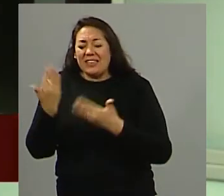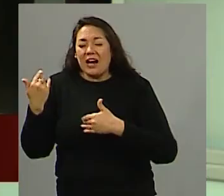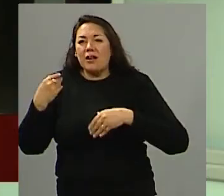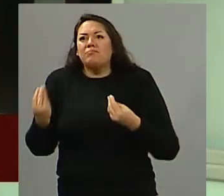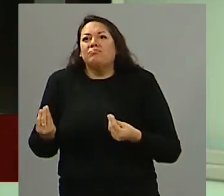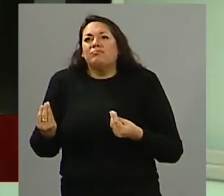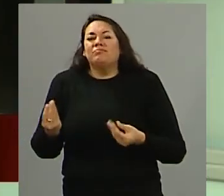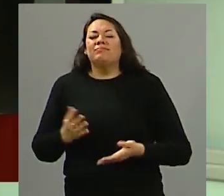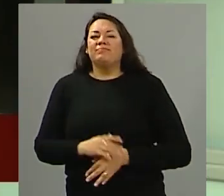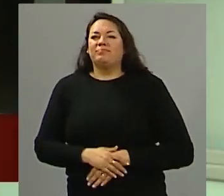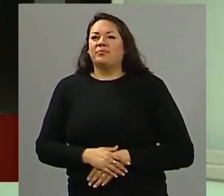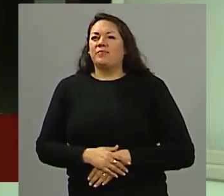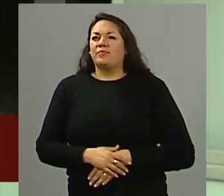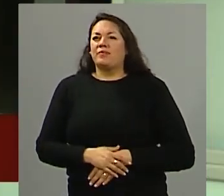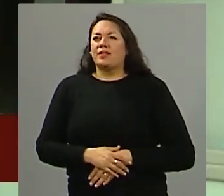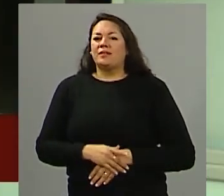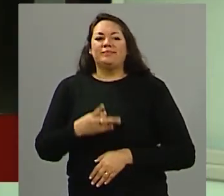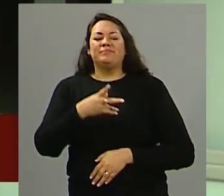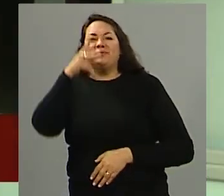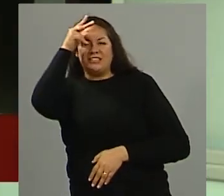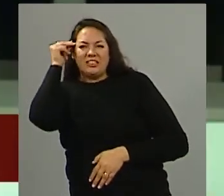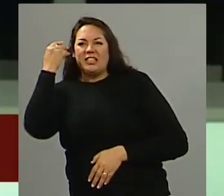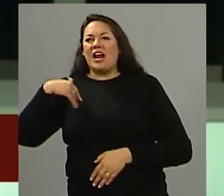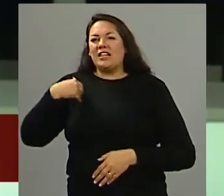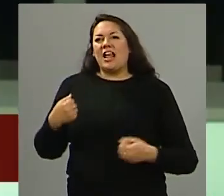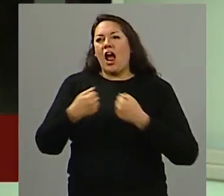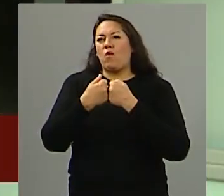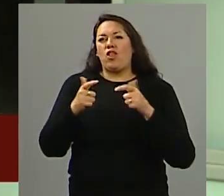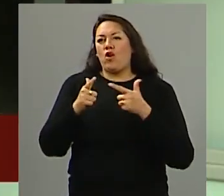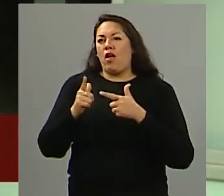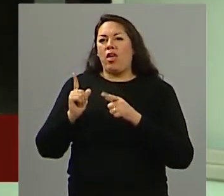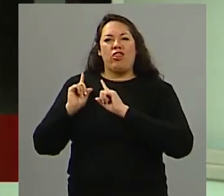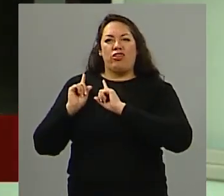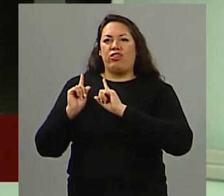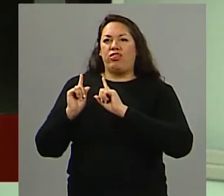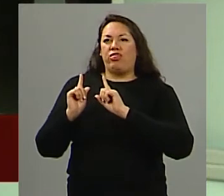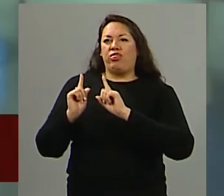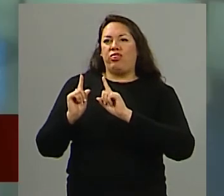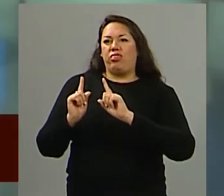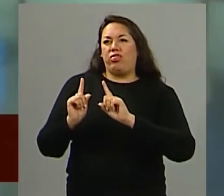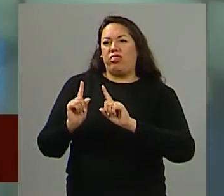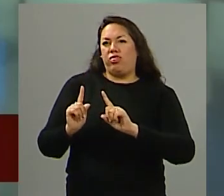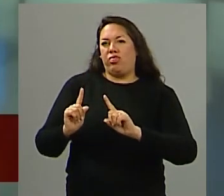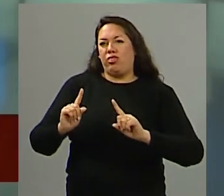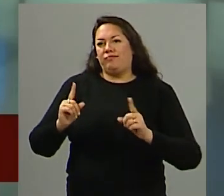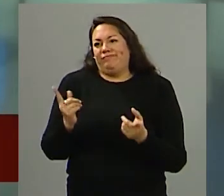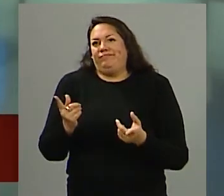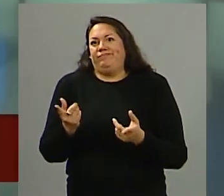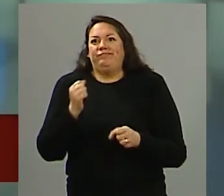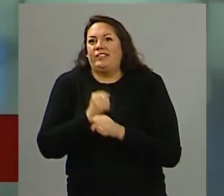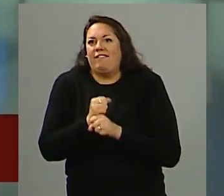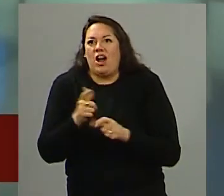que es que no se ponen de acuerdo que esto se dilata en el tiempo y que parece una historia repetida está claro que falta de voluntad